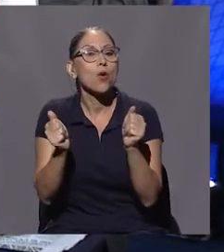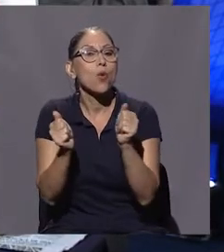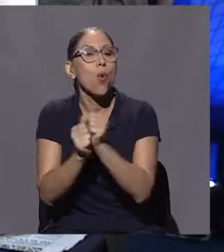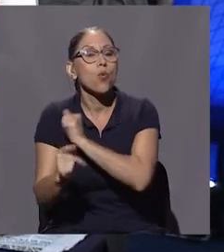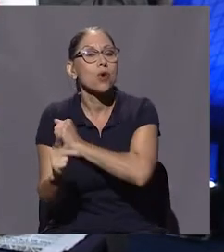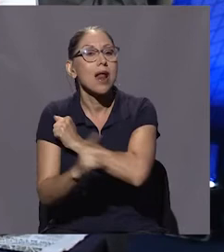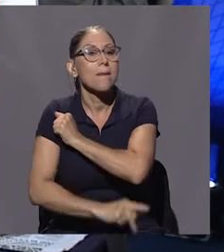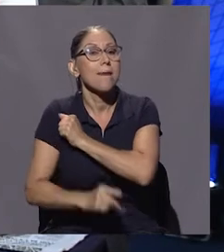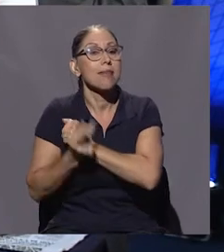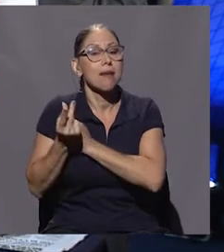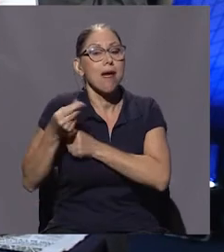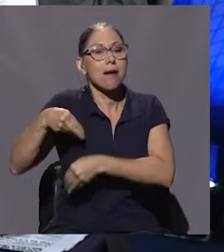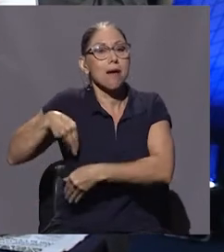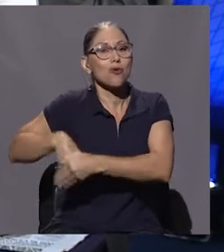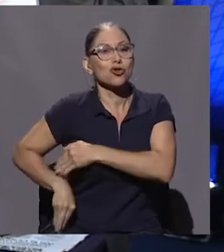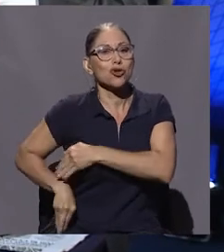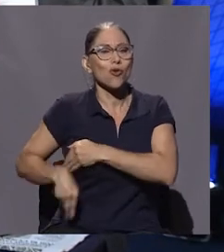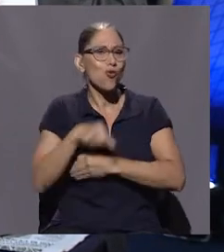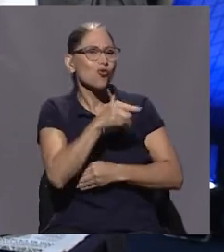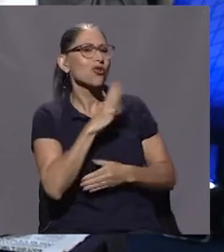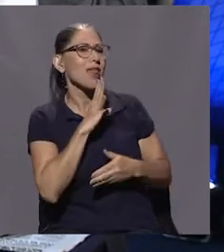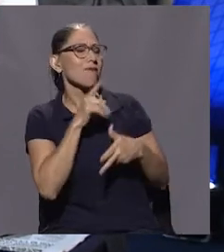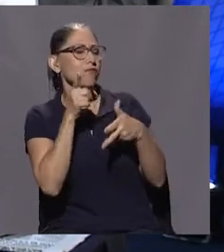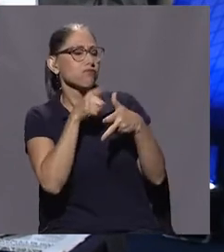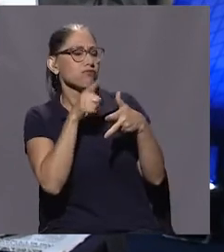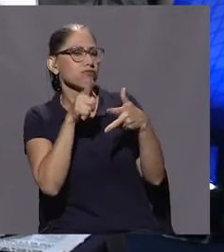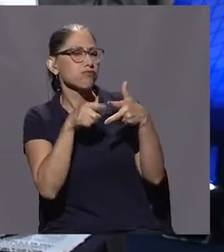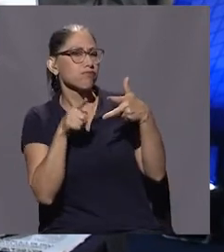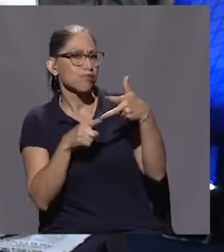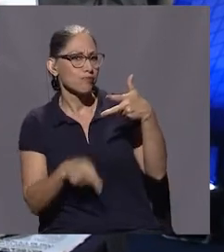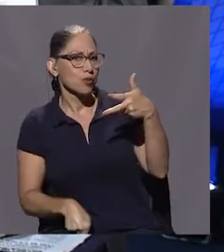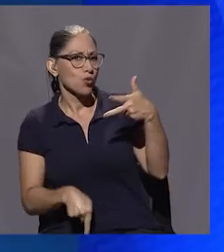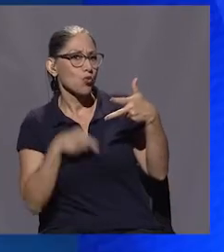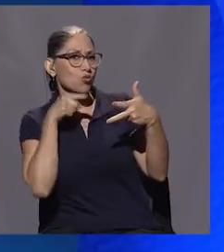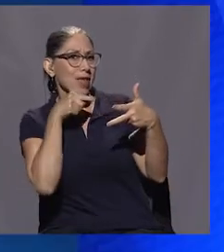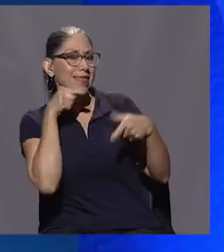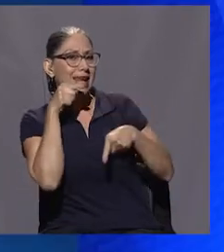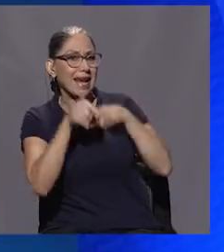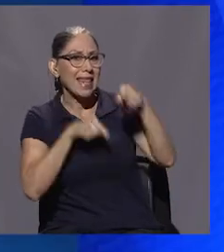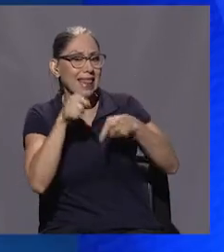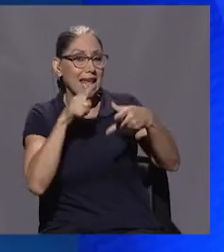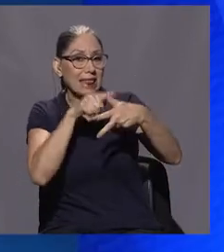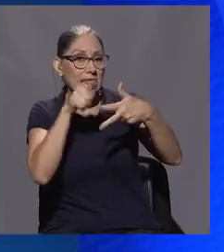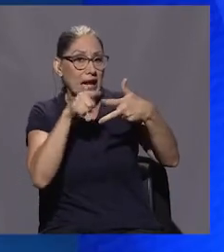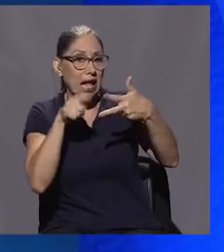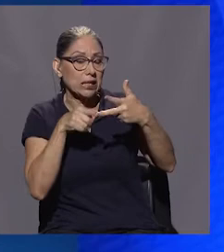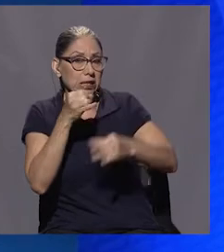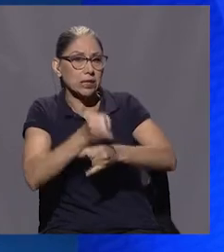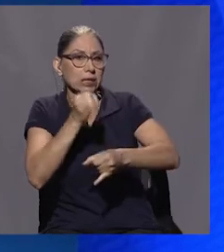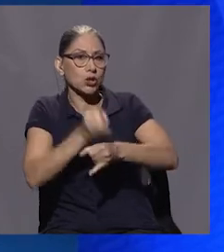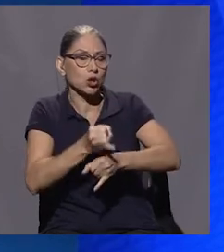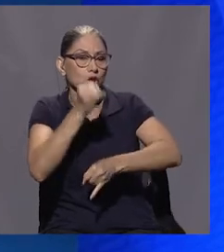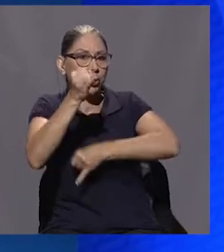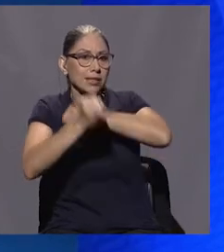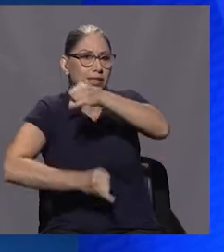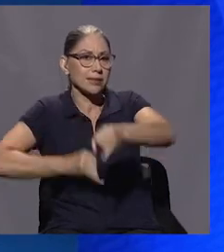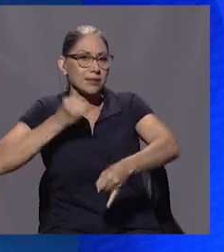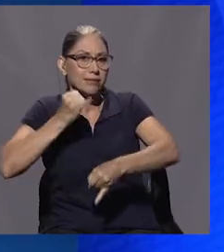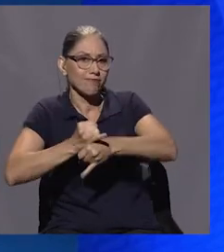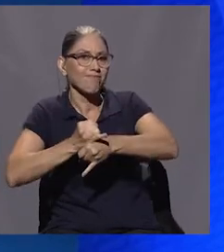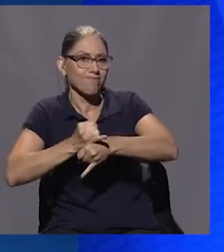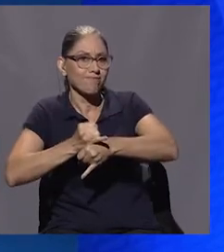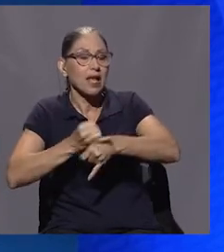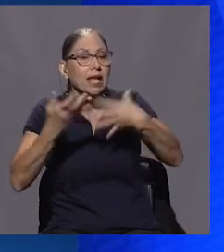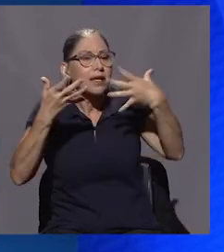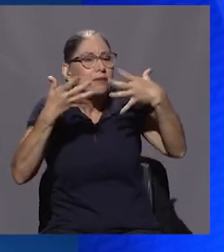Don Oscar, usted habla de una trinidad y hace una crítica sistemática sobre tres instituciones internacionales que inclusive ya nos daba